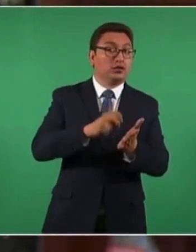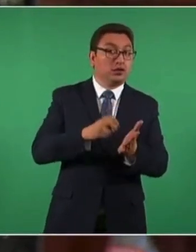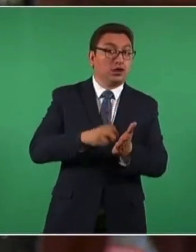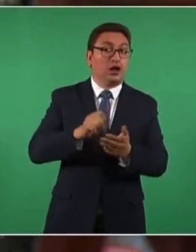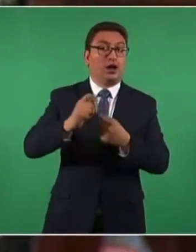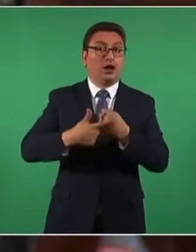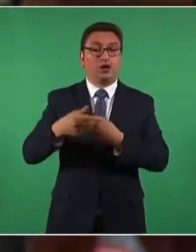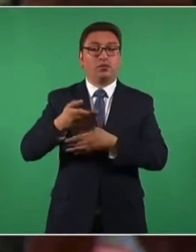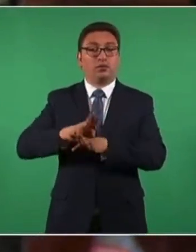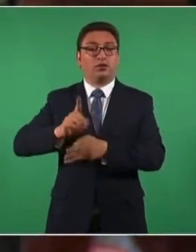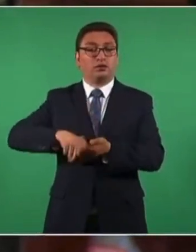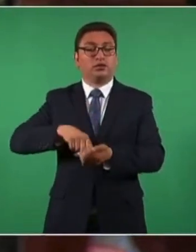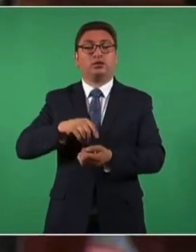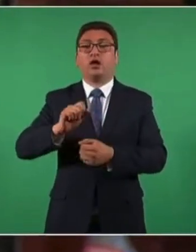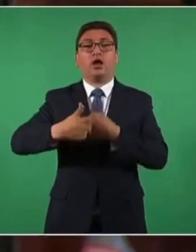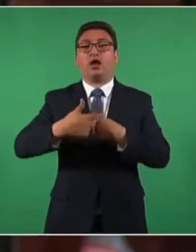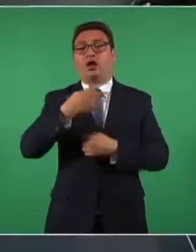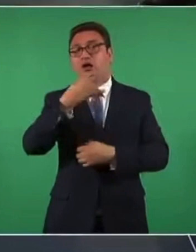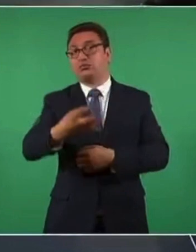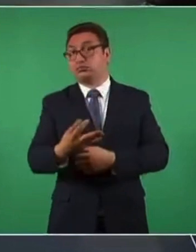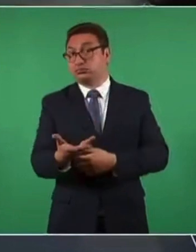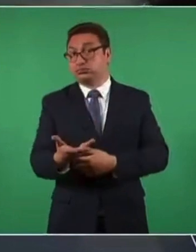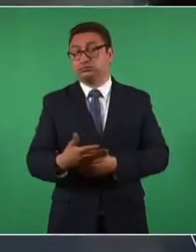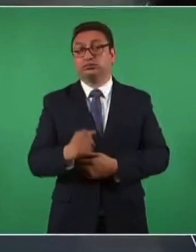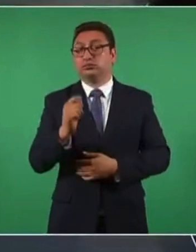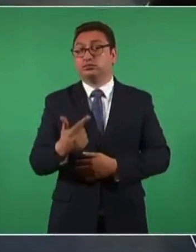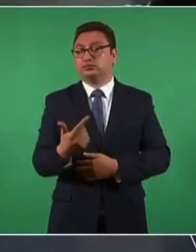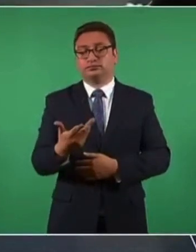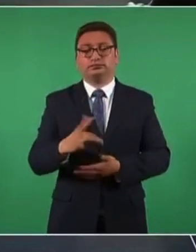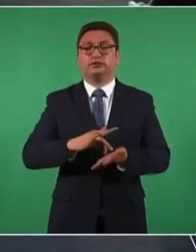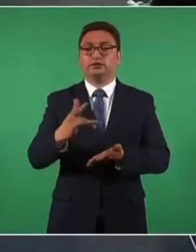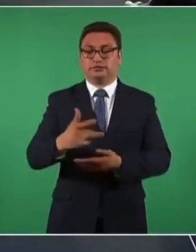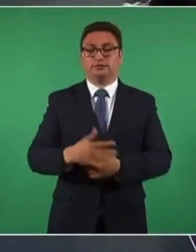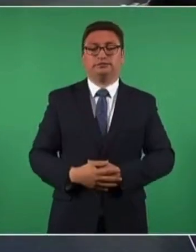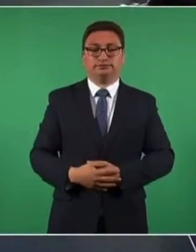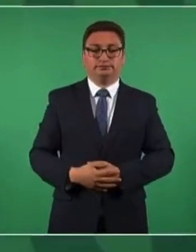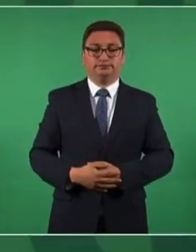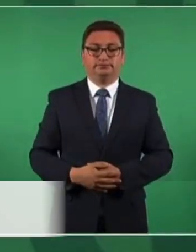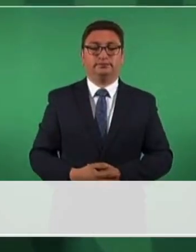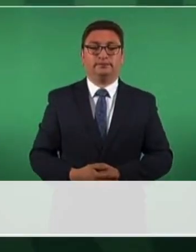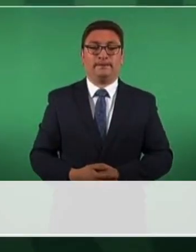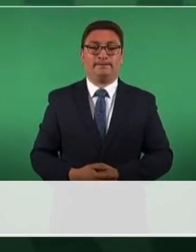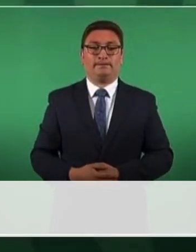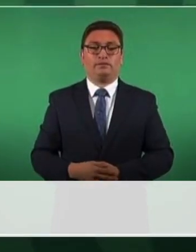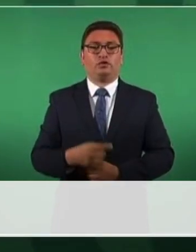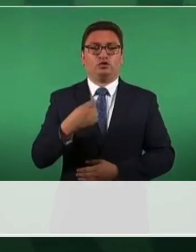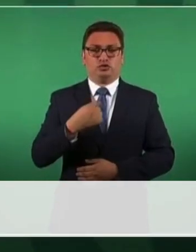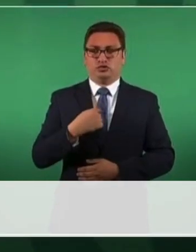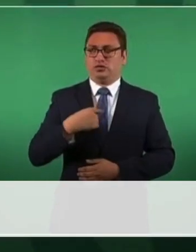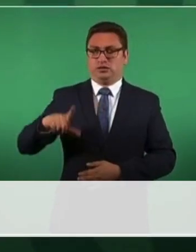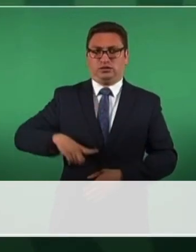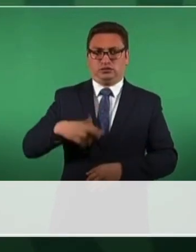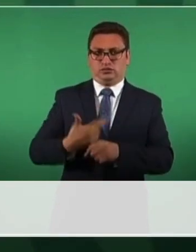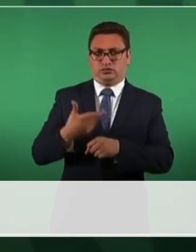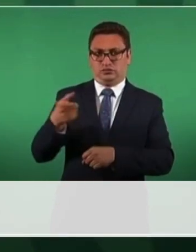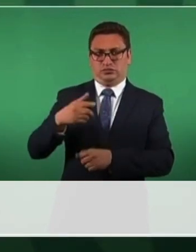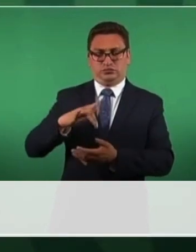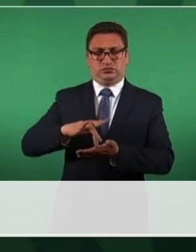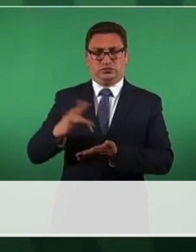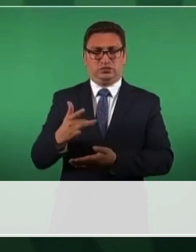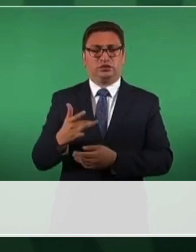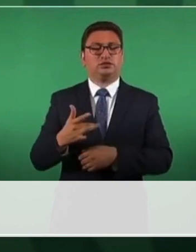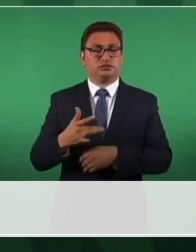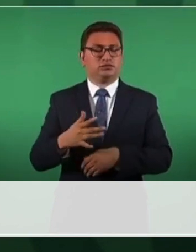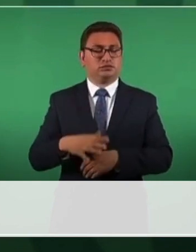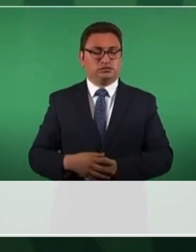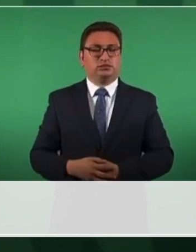Banco de México? ¿Le han comentado algo? Gracias, presidente. Yo le agradezco mucho al gobernador del